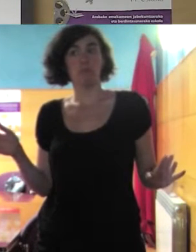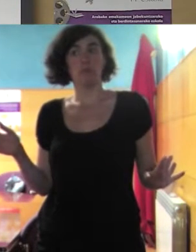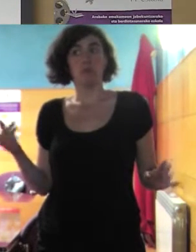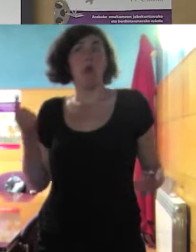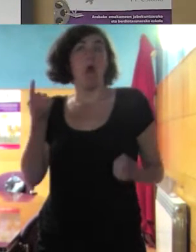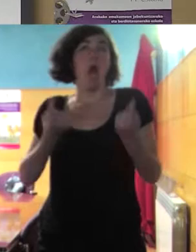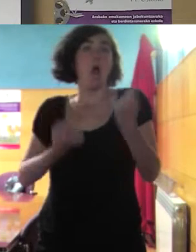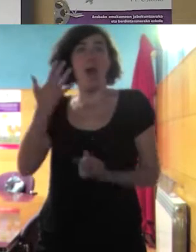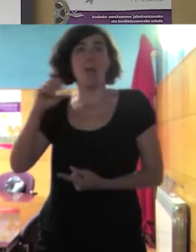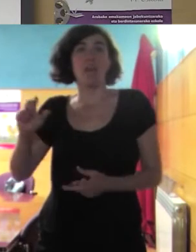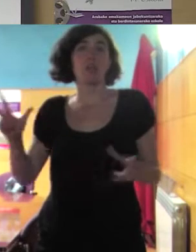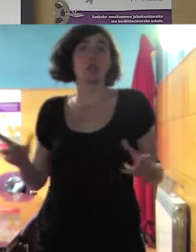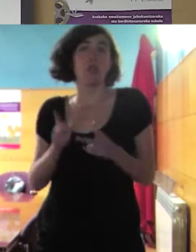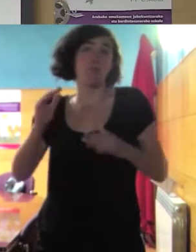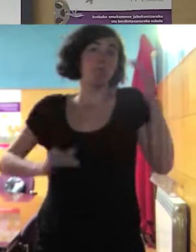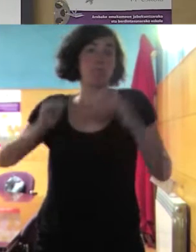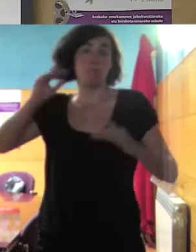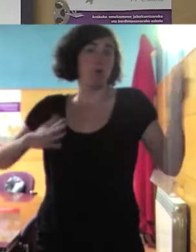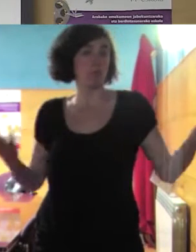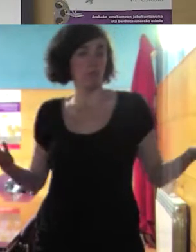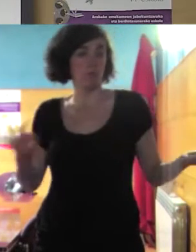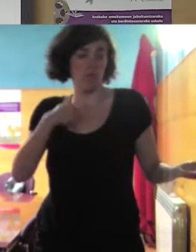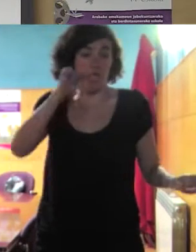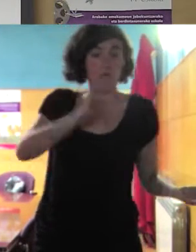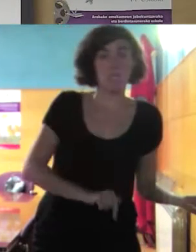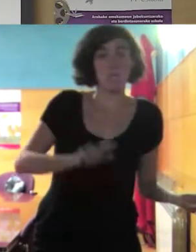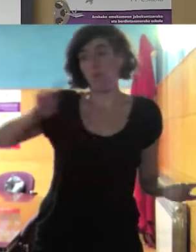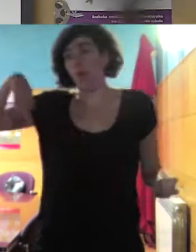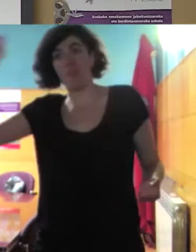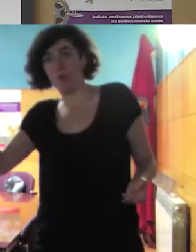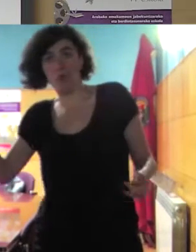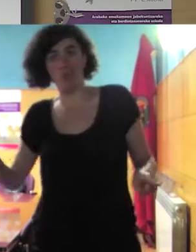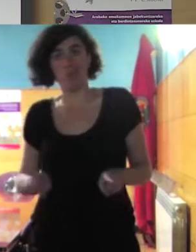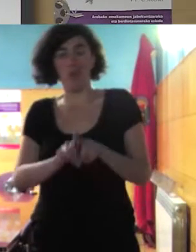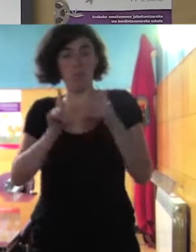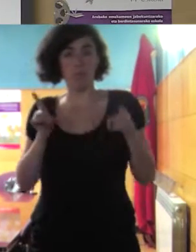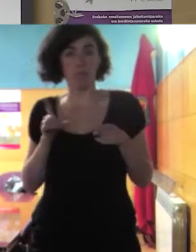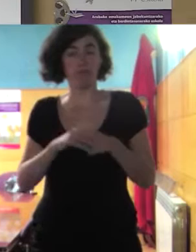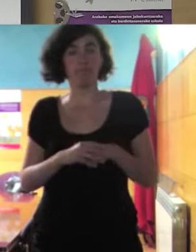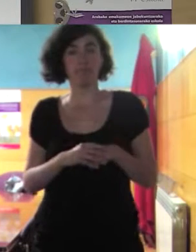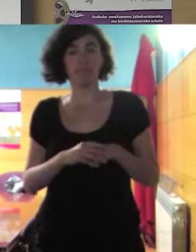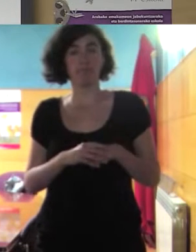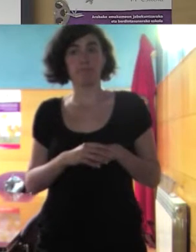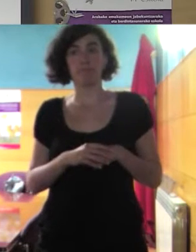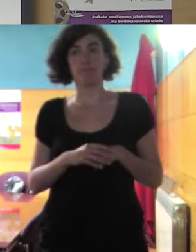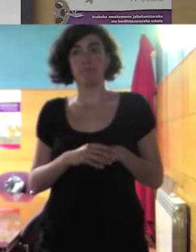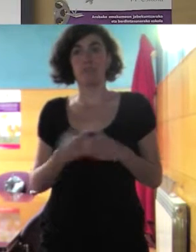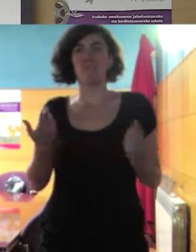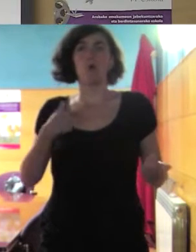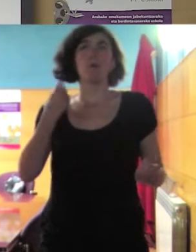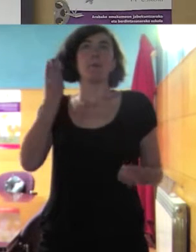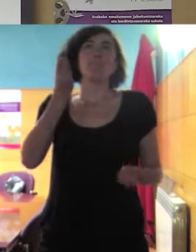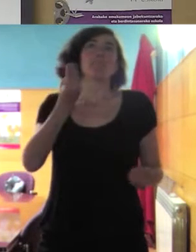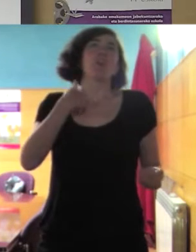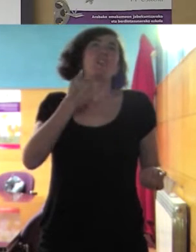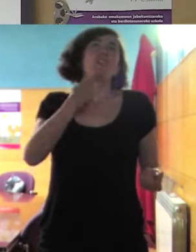sociales de la cultura local y de otras culturas entonces a veces encontramos es que es una familia con la que no